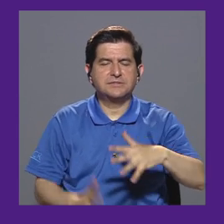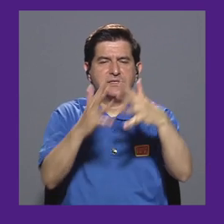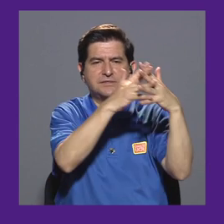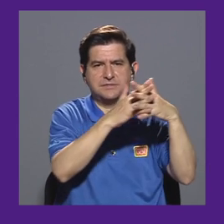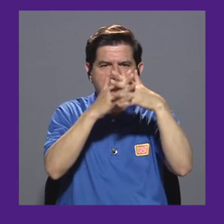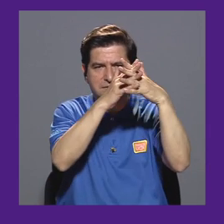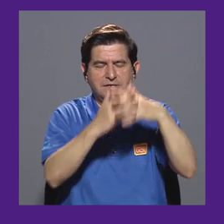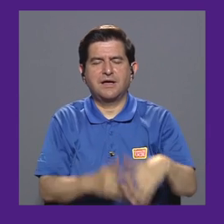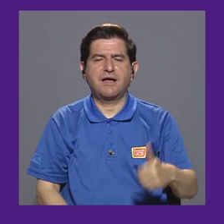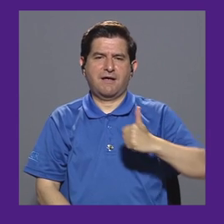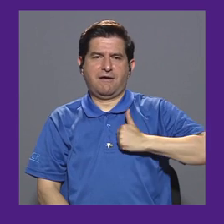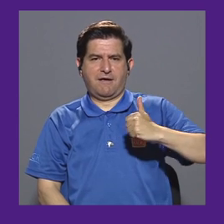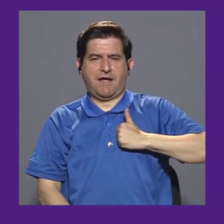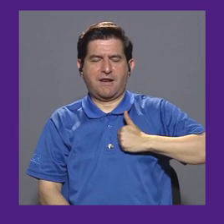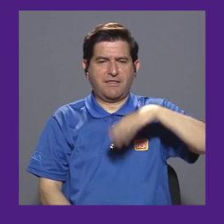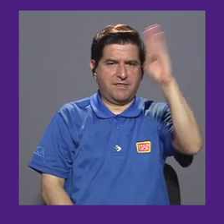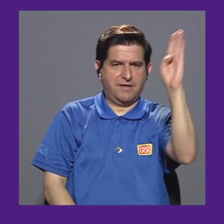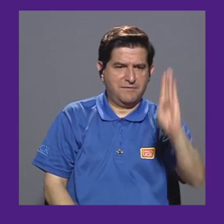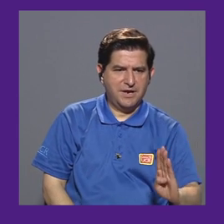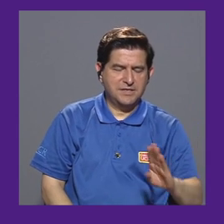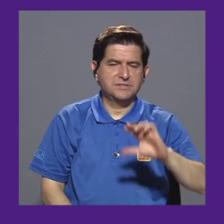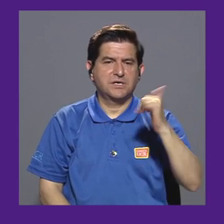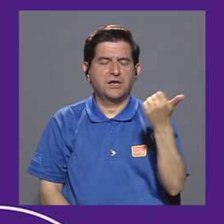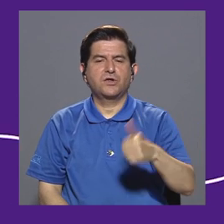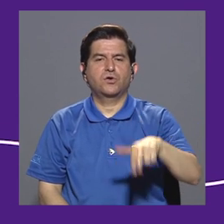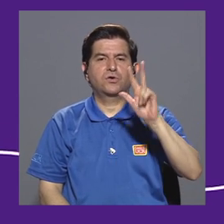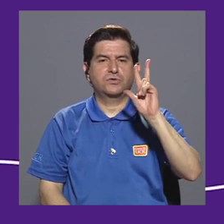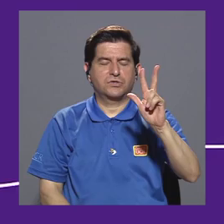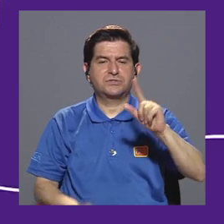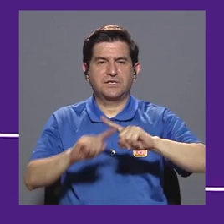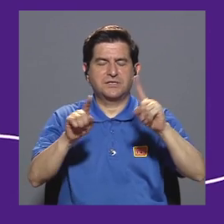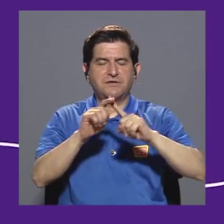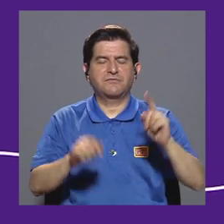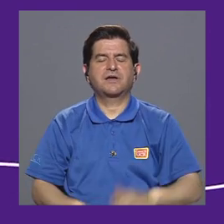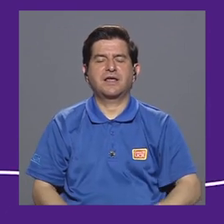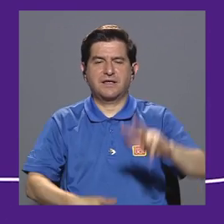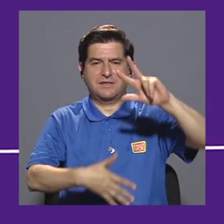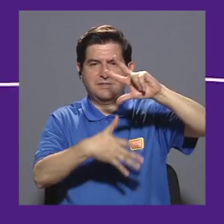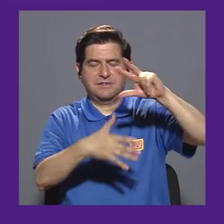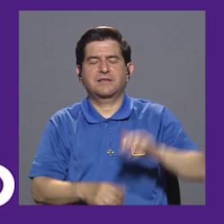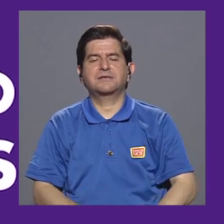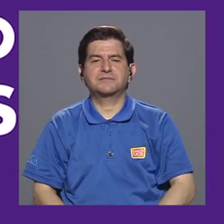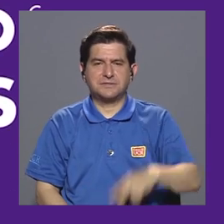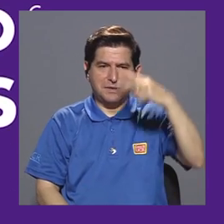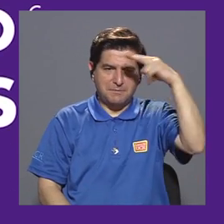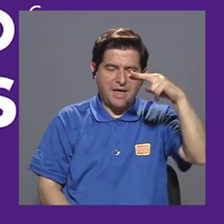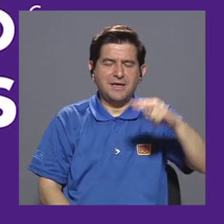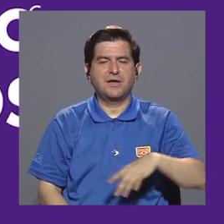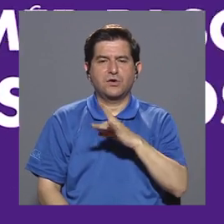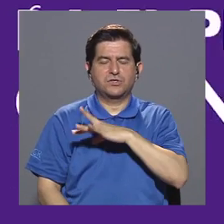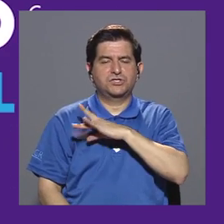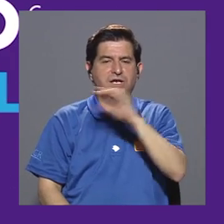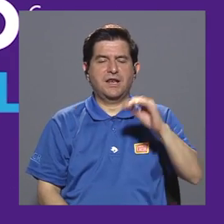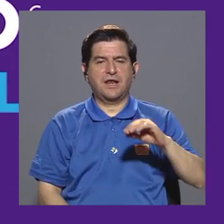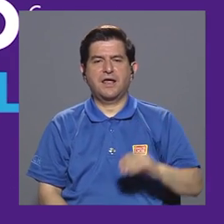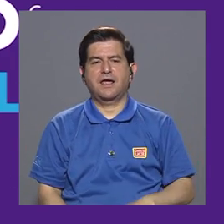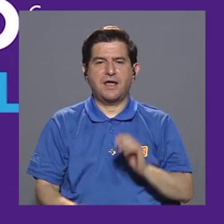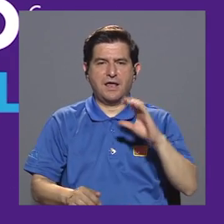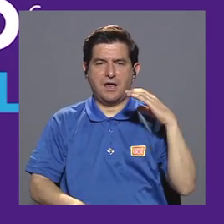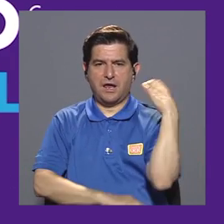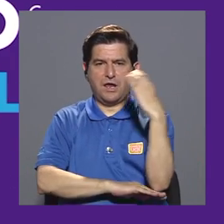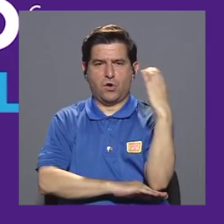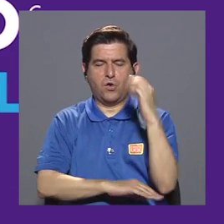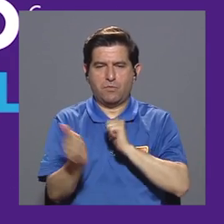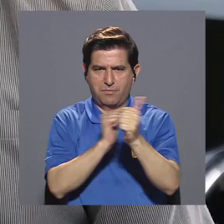además de Estados Unidos, Canadá, Brasil y otras tres latinoamericanas de México, Chile y Colombia. Es muy